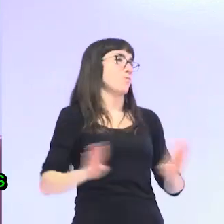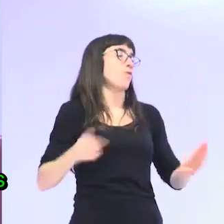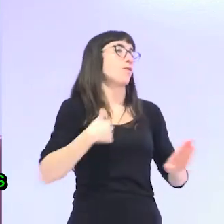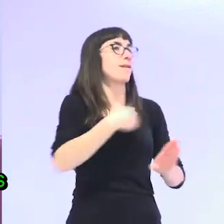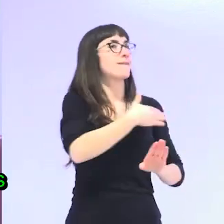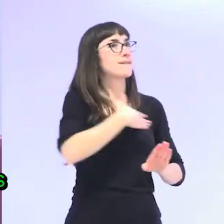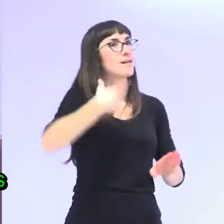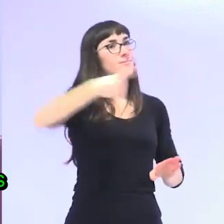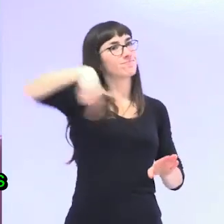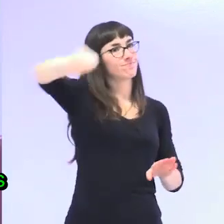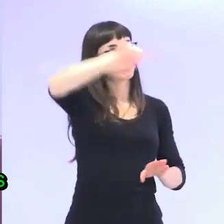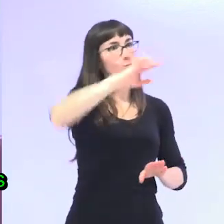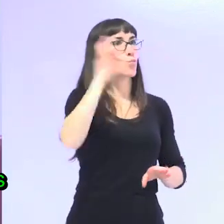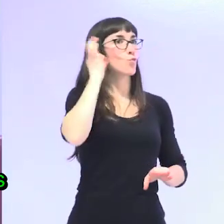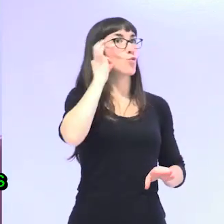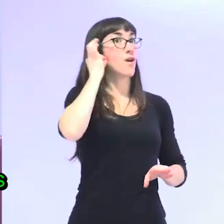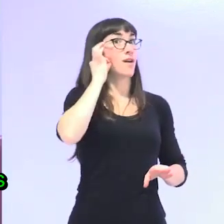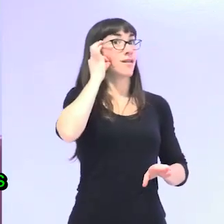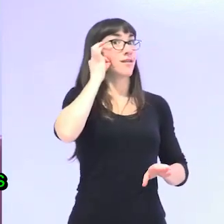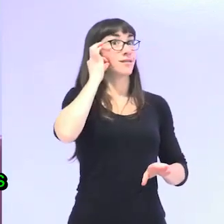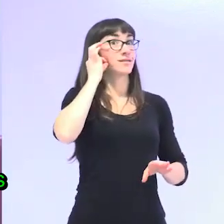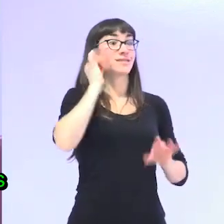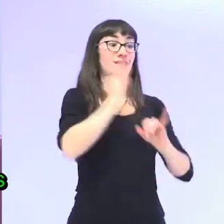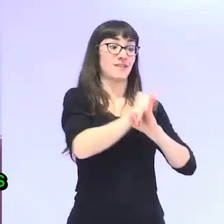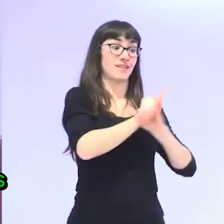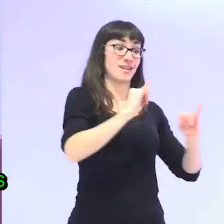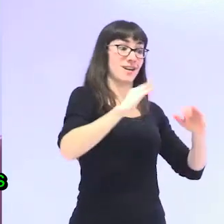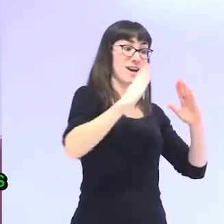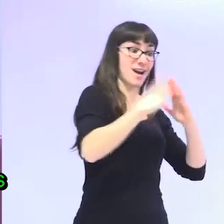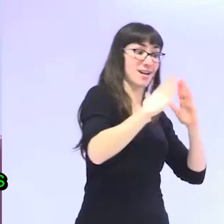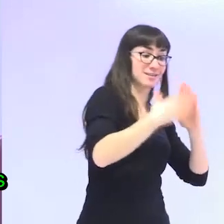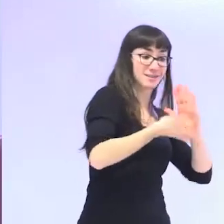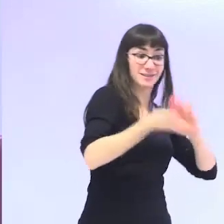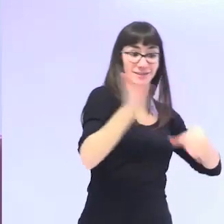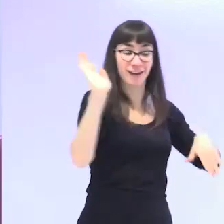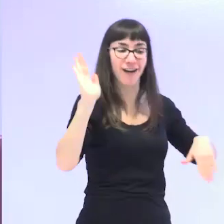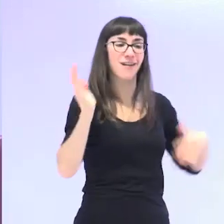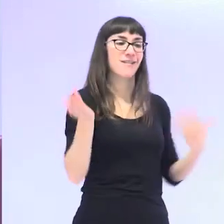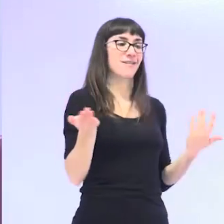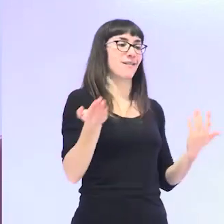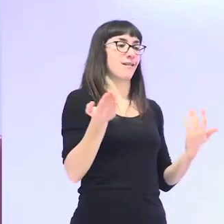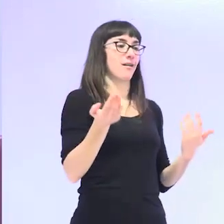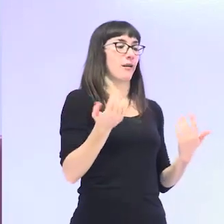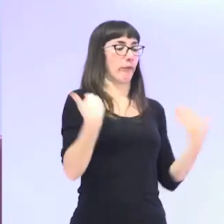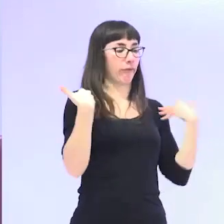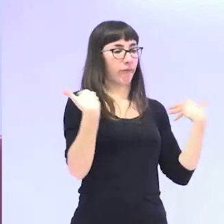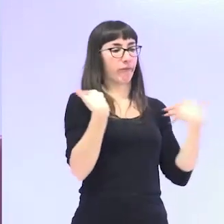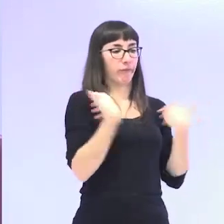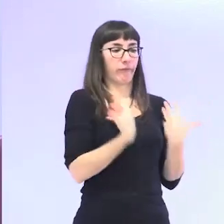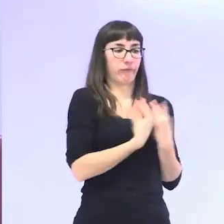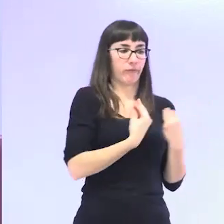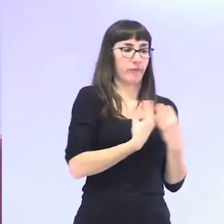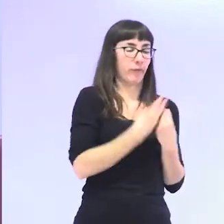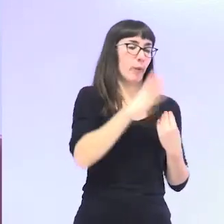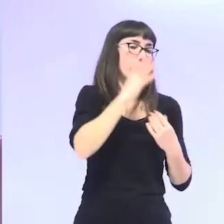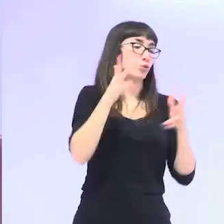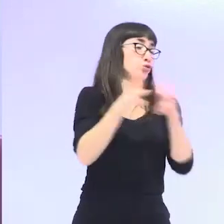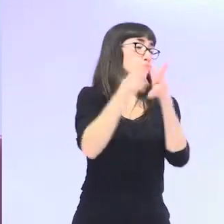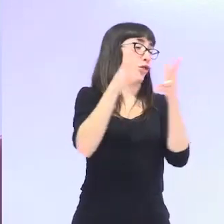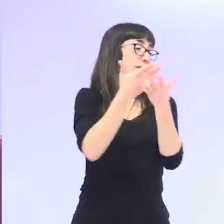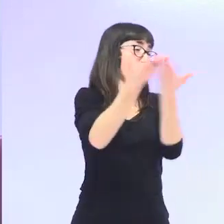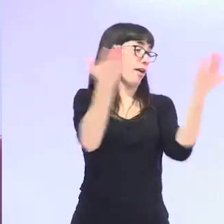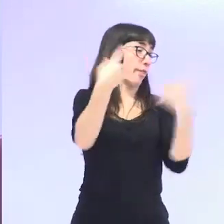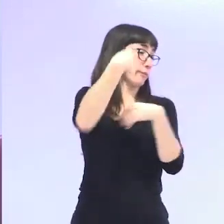que cuando las mujeres salen del ámbito doméstico, del ámbito criado, de aquellos roles y patrones que la sociedad les ha impuesto,